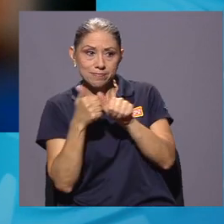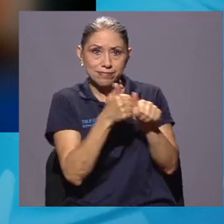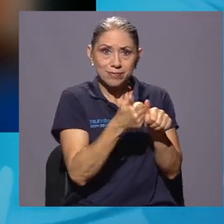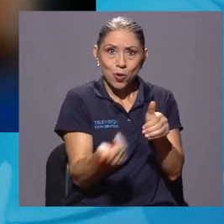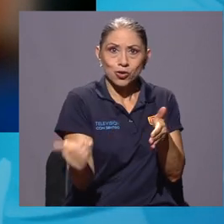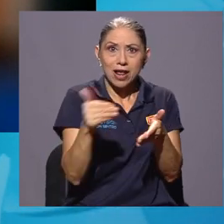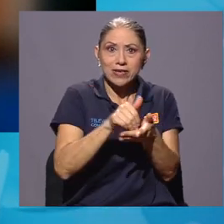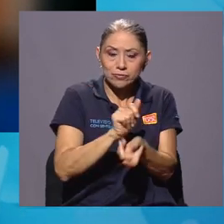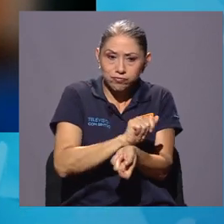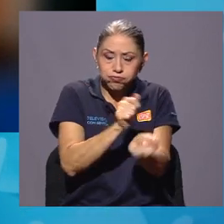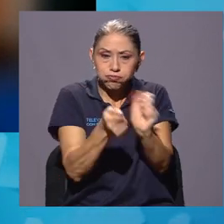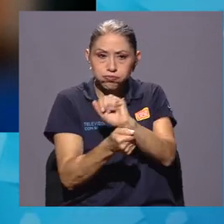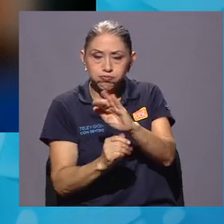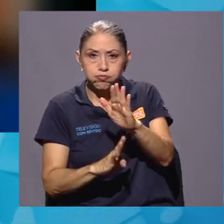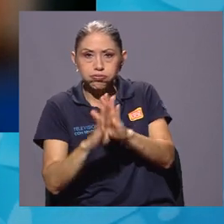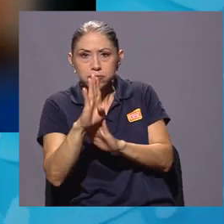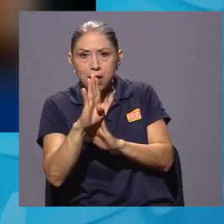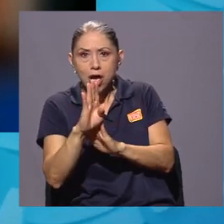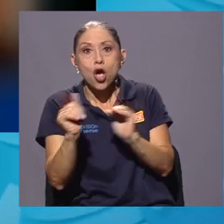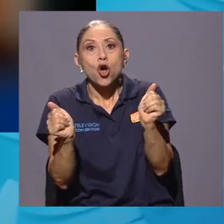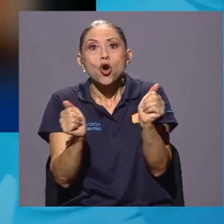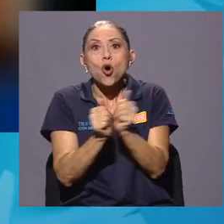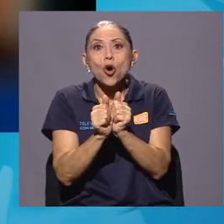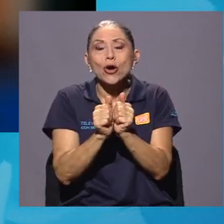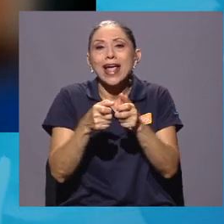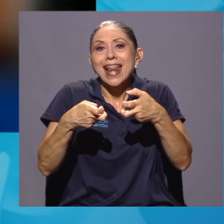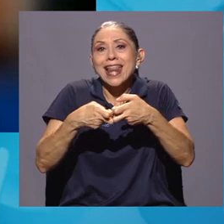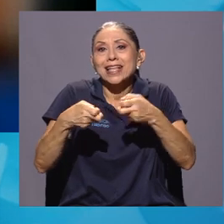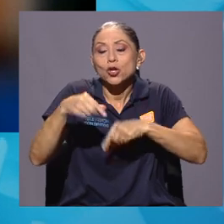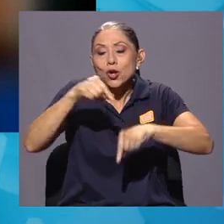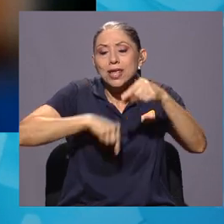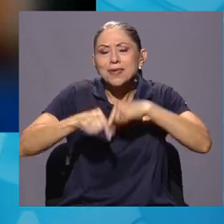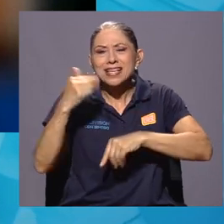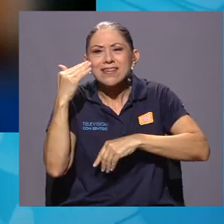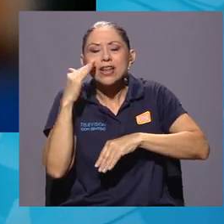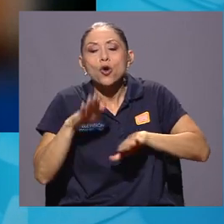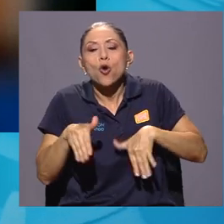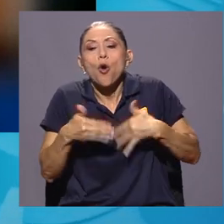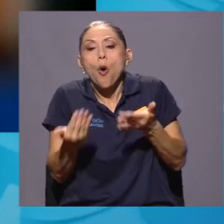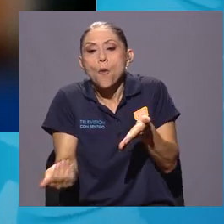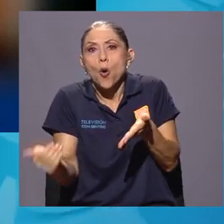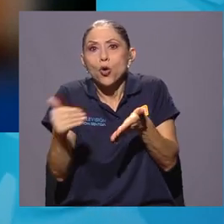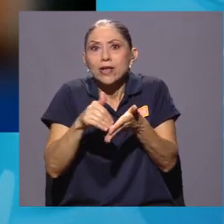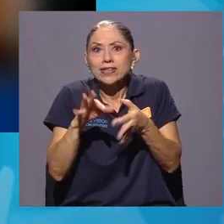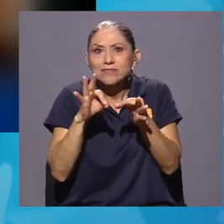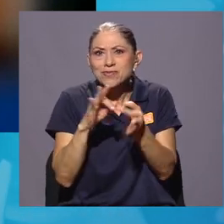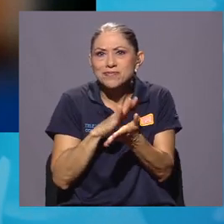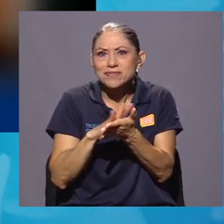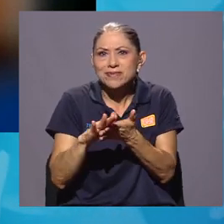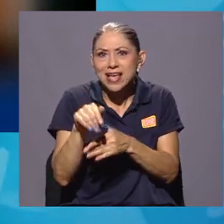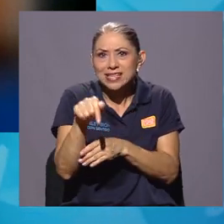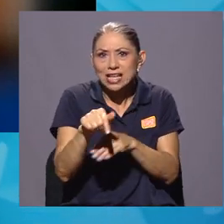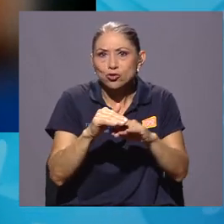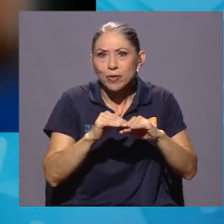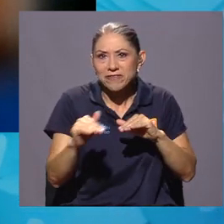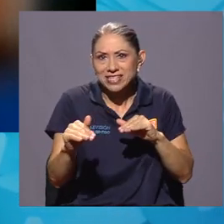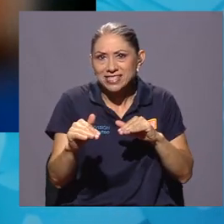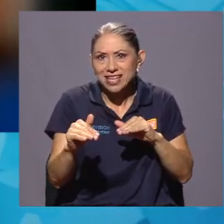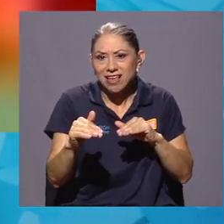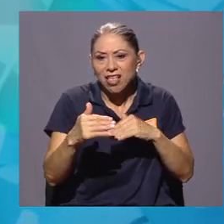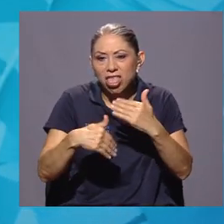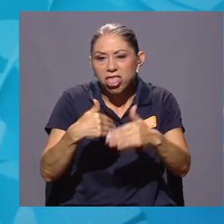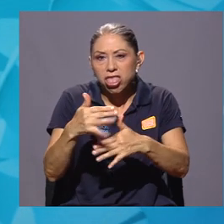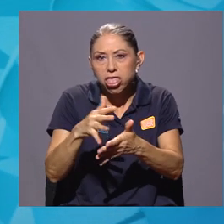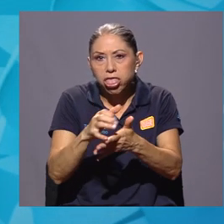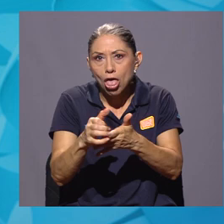electroquímicas, cómo regenerar esa superficie y cómo regenerar parte de esos sitios activos que se van perdiendo con el tiempo.